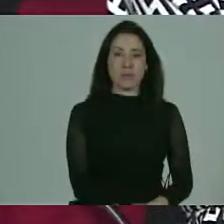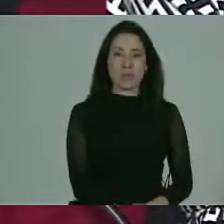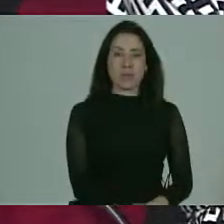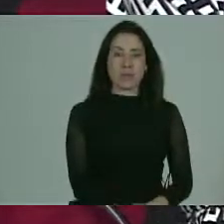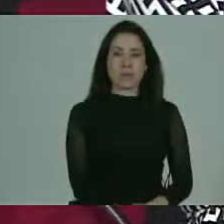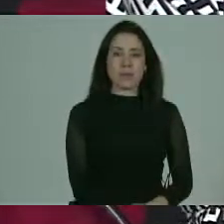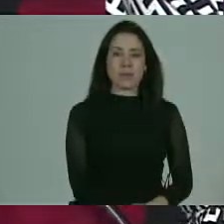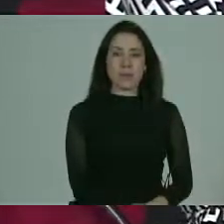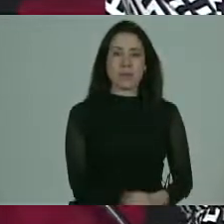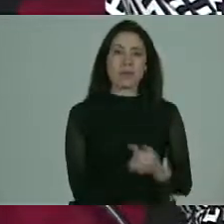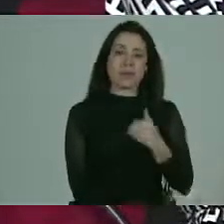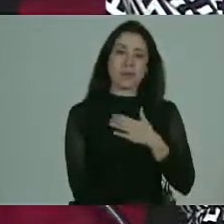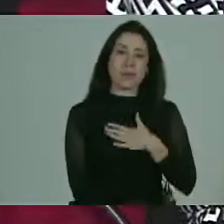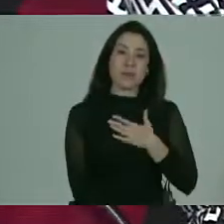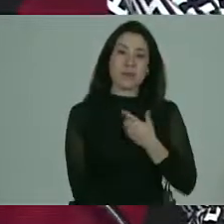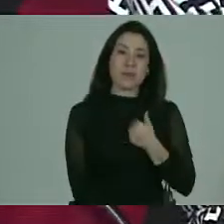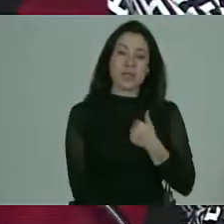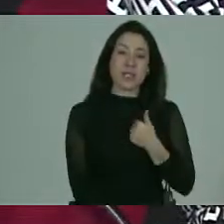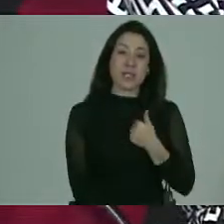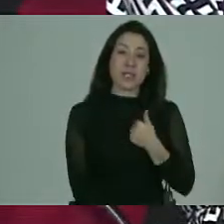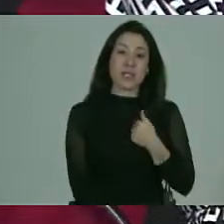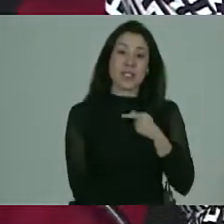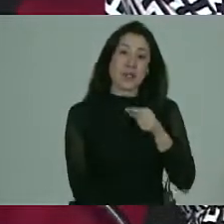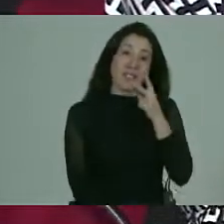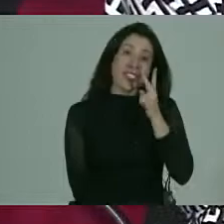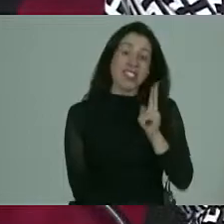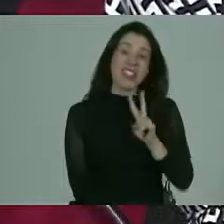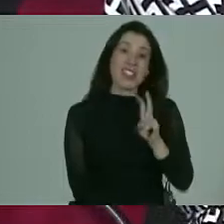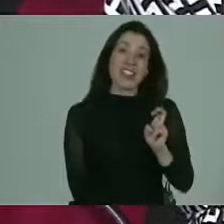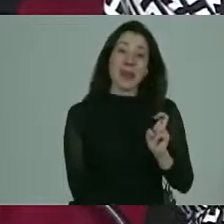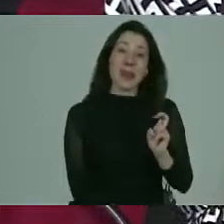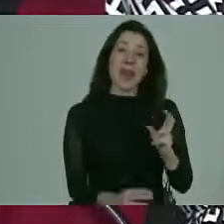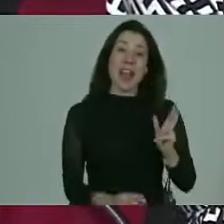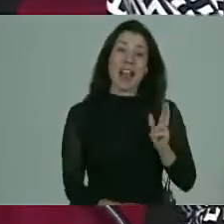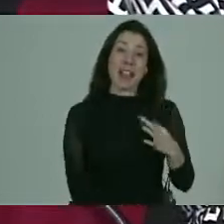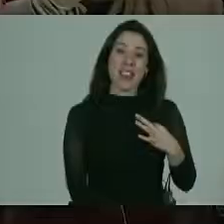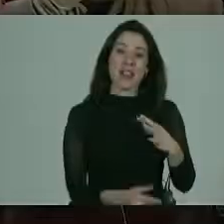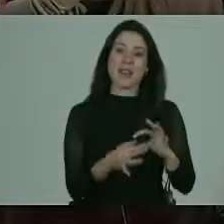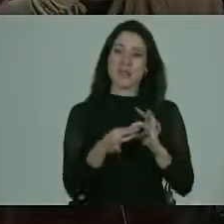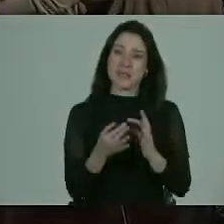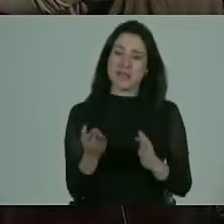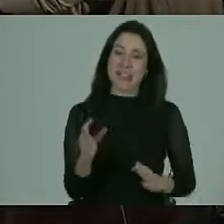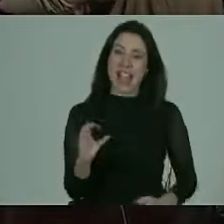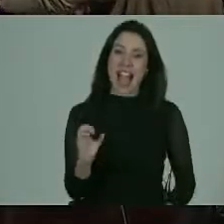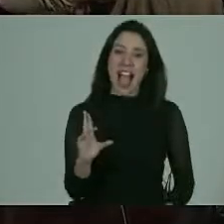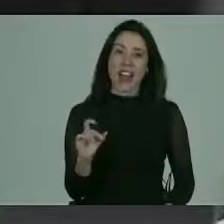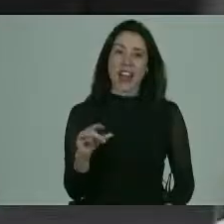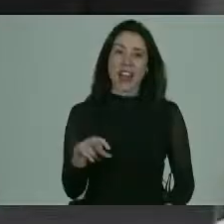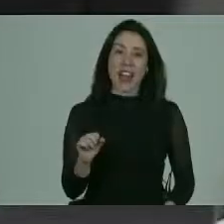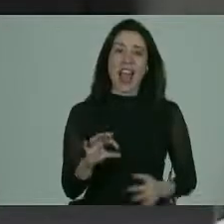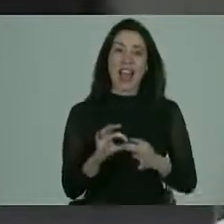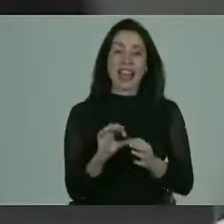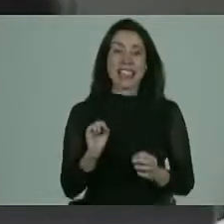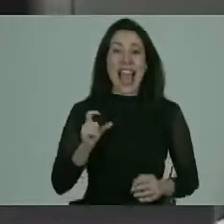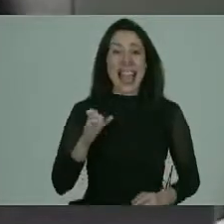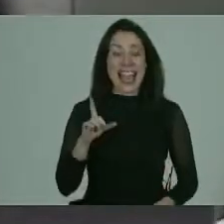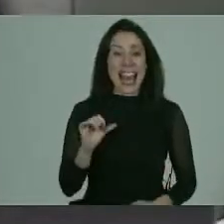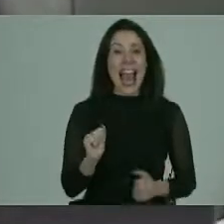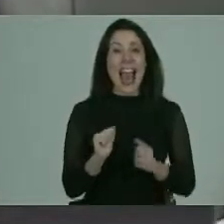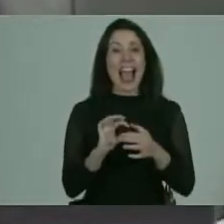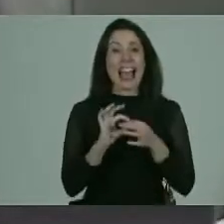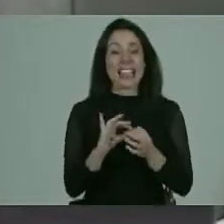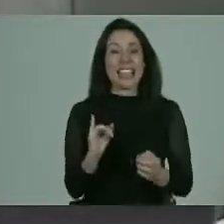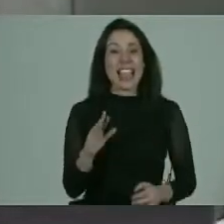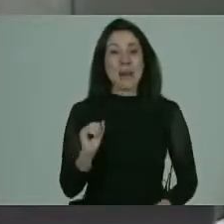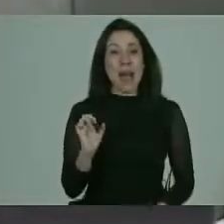así que yo siento que no sé esa es mi visión de la INEA muchas gracias Carolina muchas gracias Ángela muchas